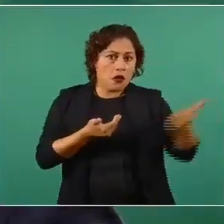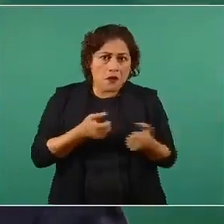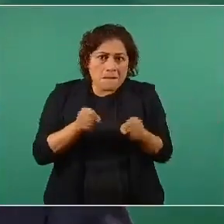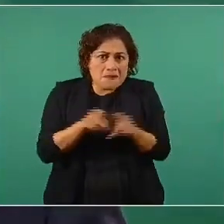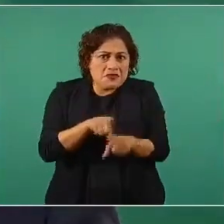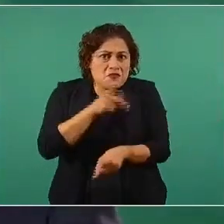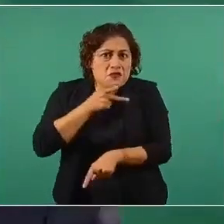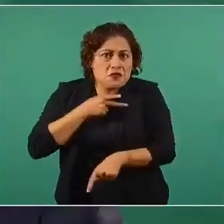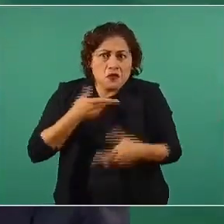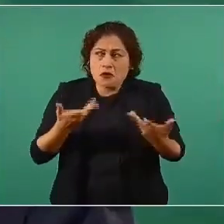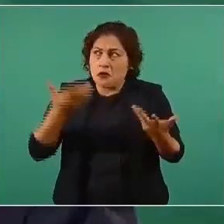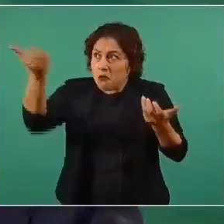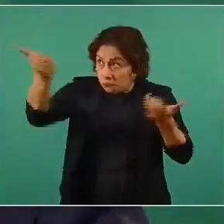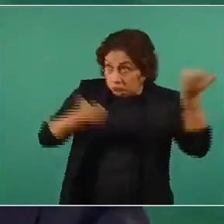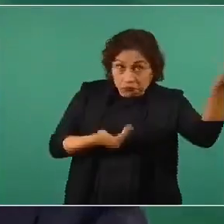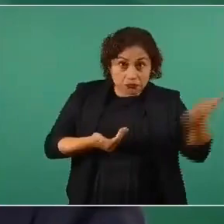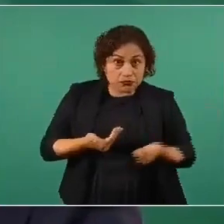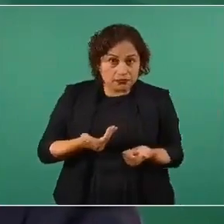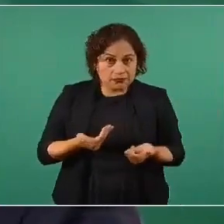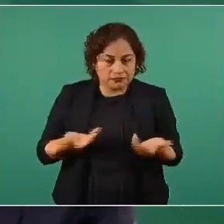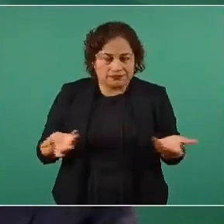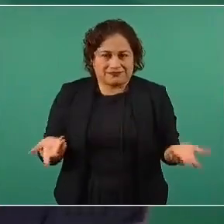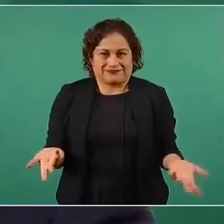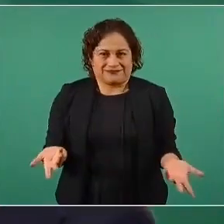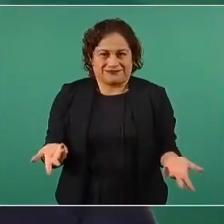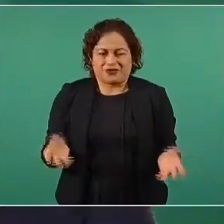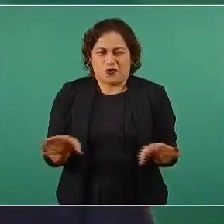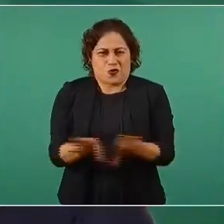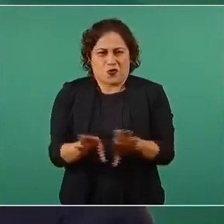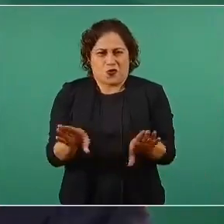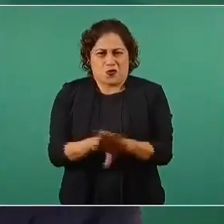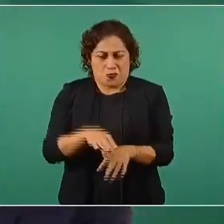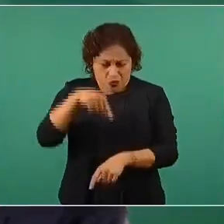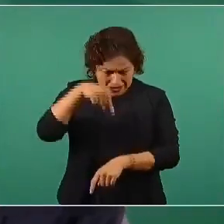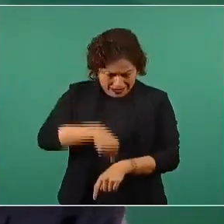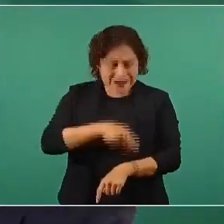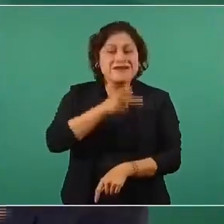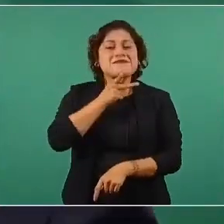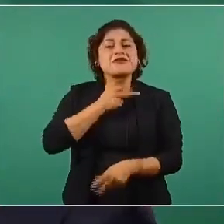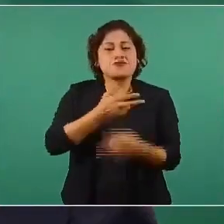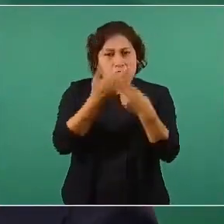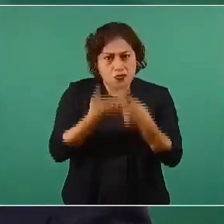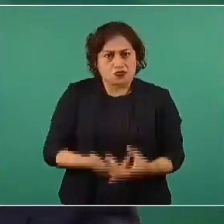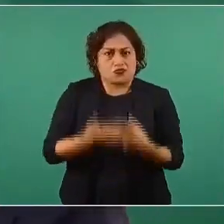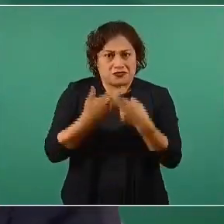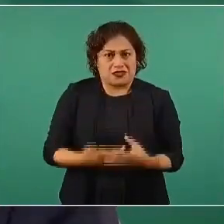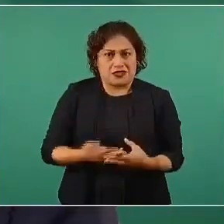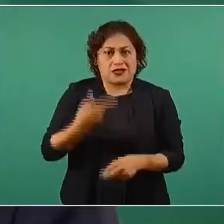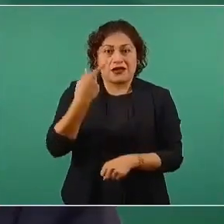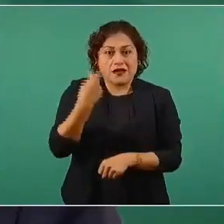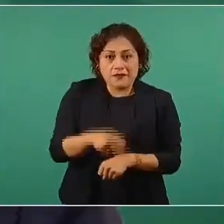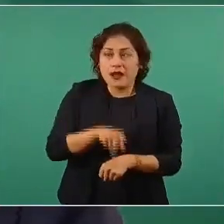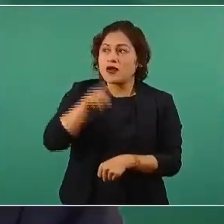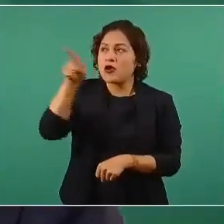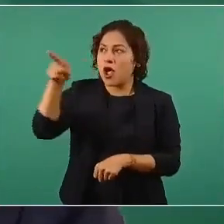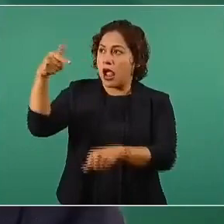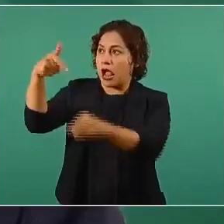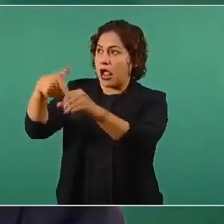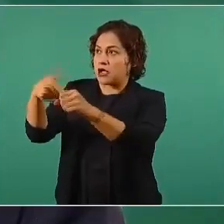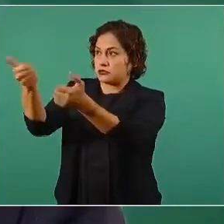tenemos petróleo pero compramos las gasolinas porque no se hicieron las refinerías